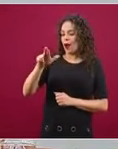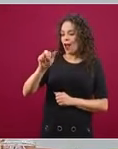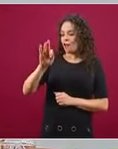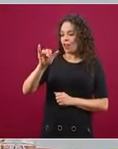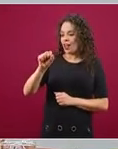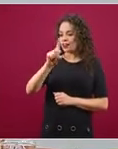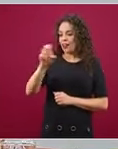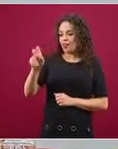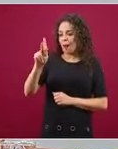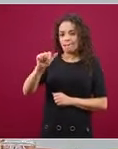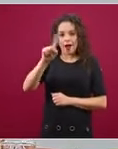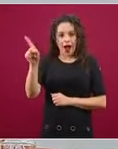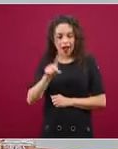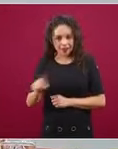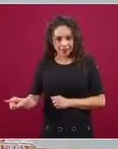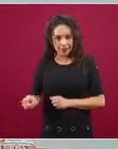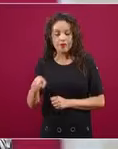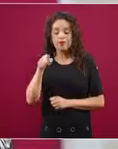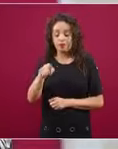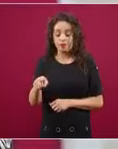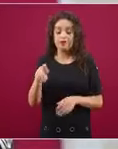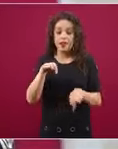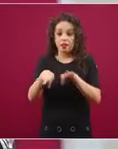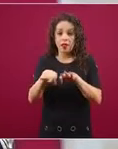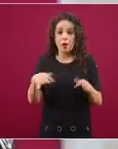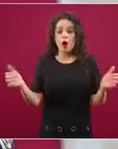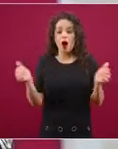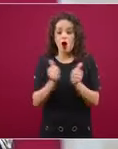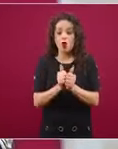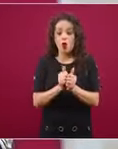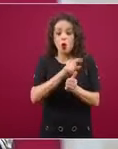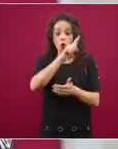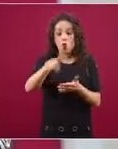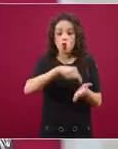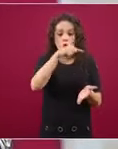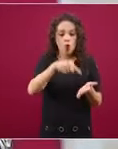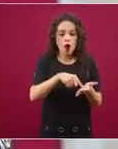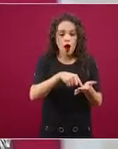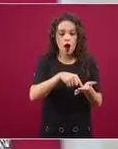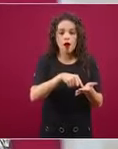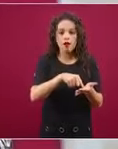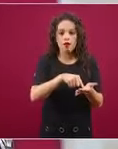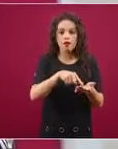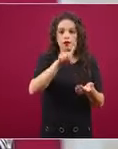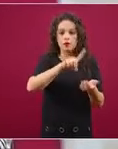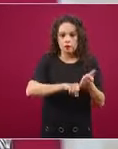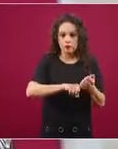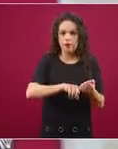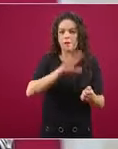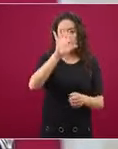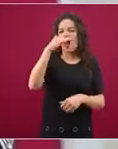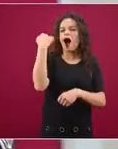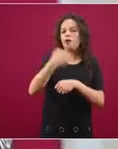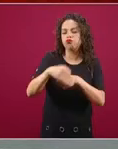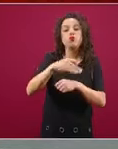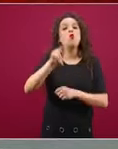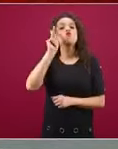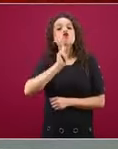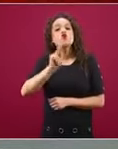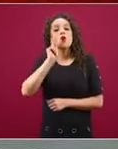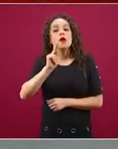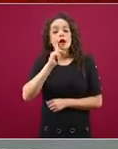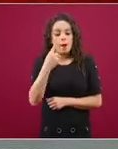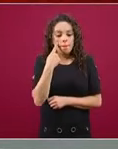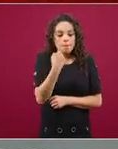trabajan en territorio, que están haciendo una experiencia piloto para ver el